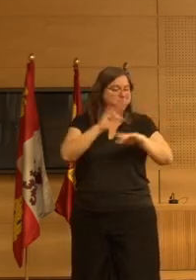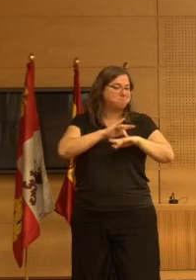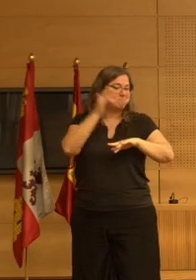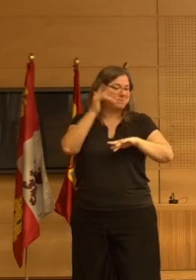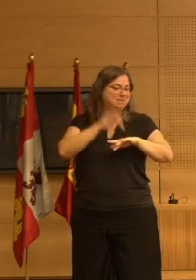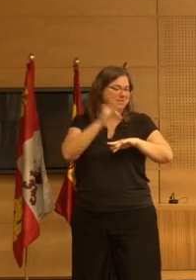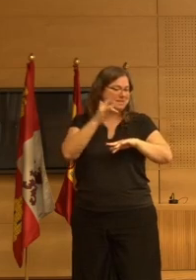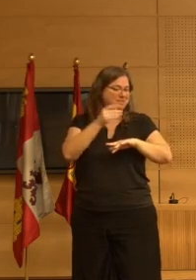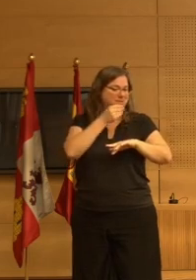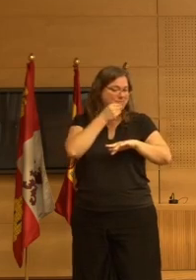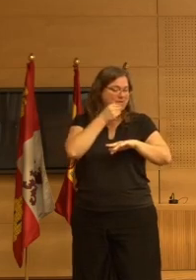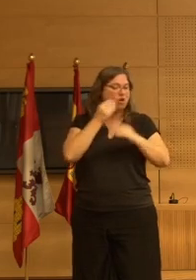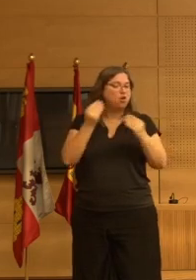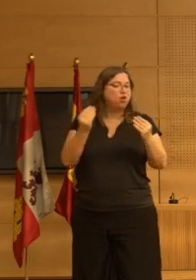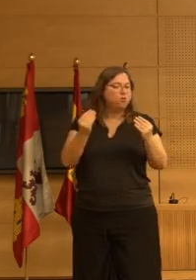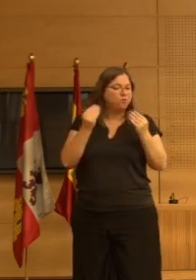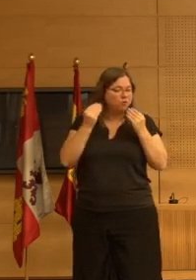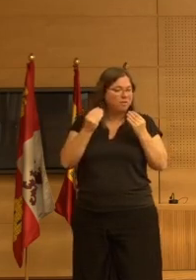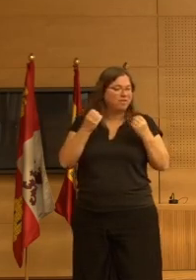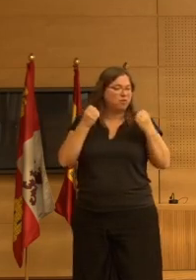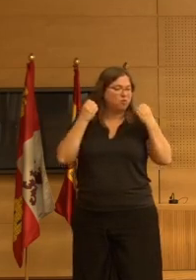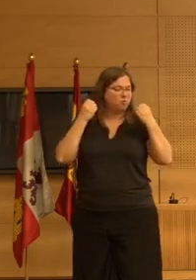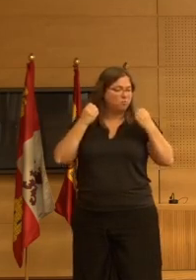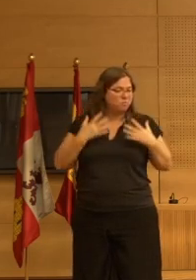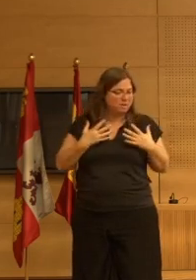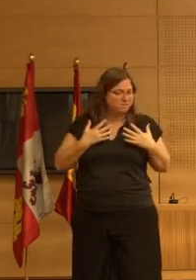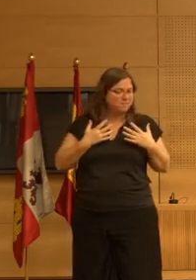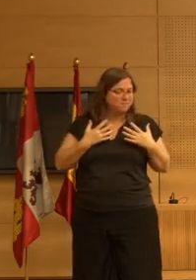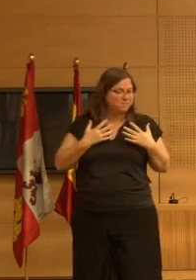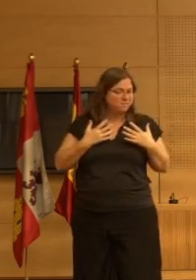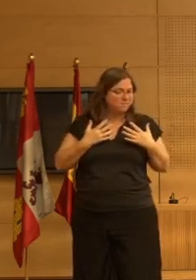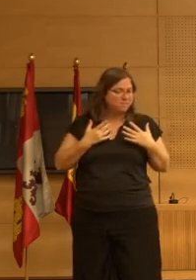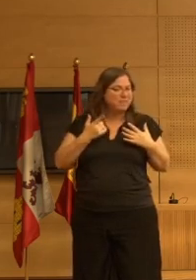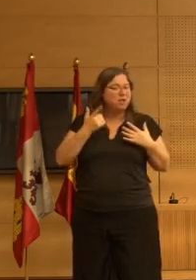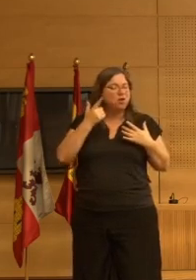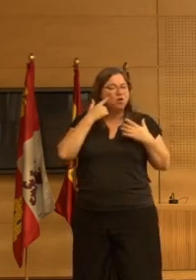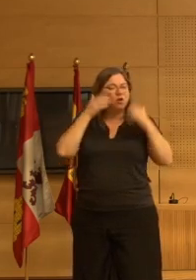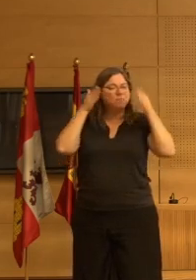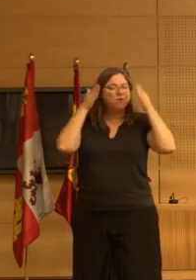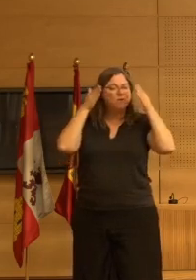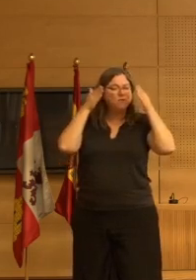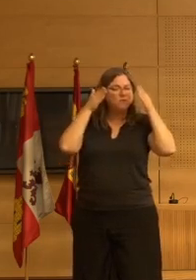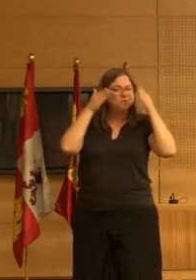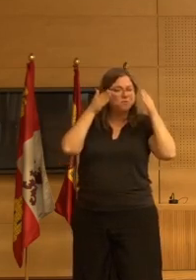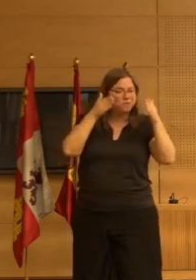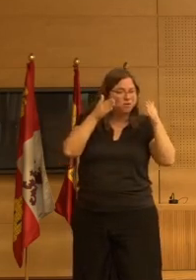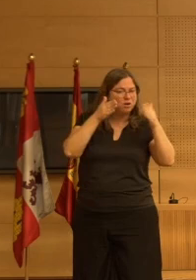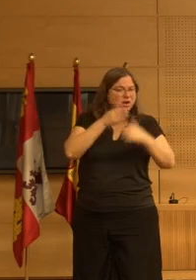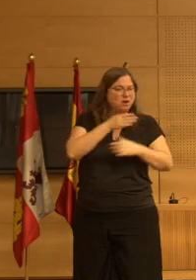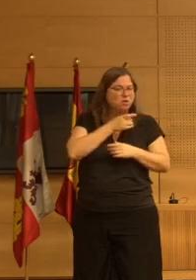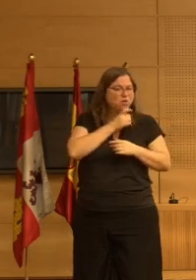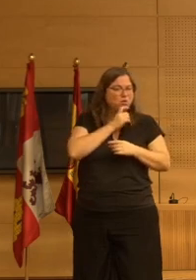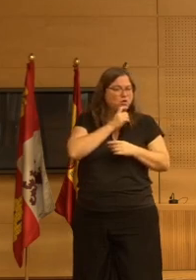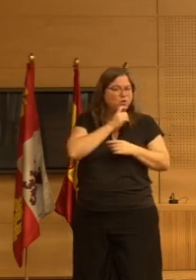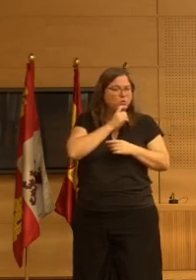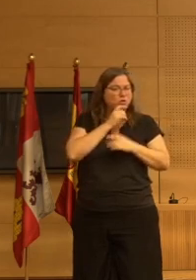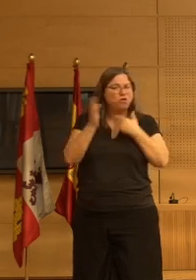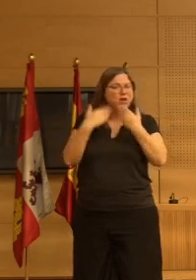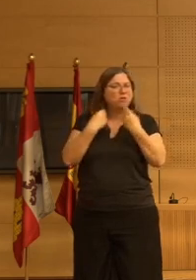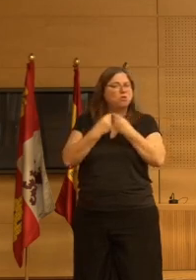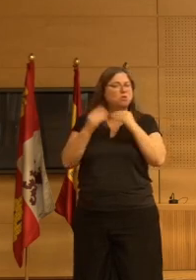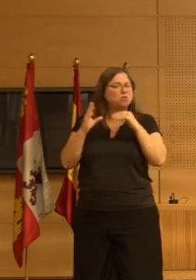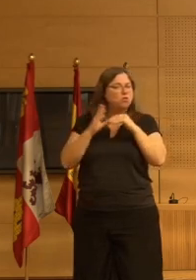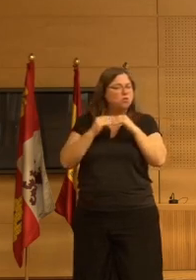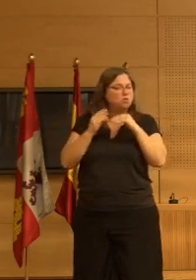si tiene una buena formación de cómo enfocar sus relaciones con los usuarios y